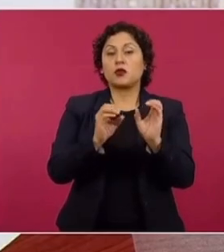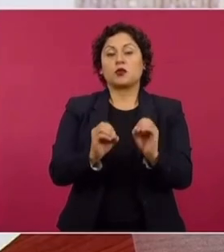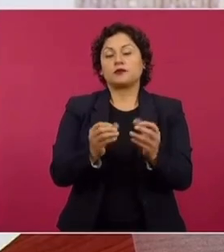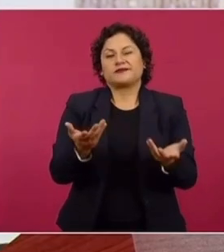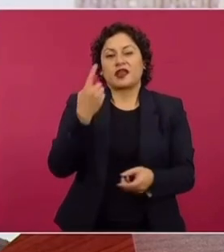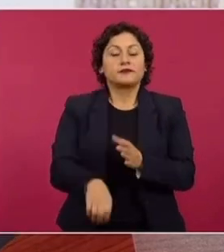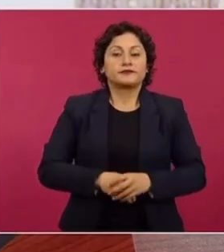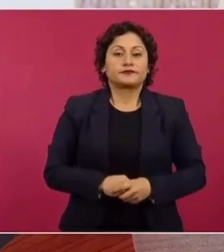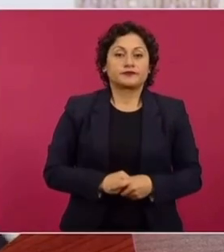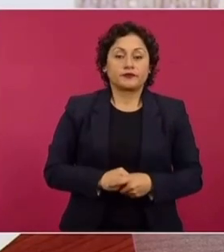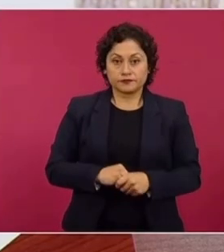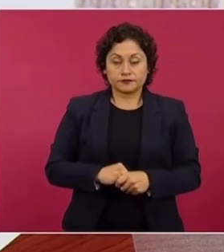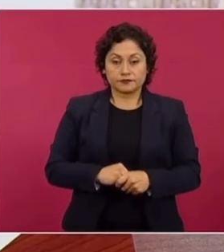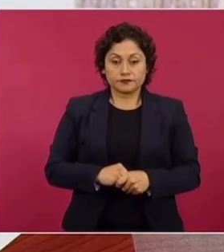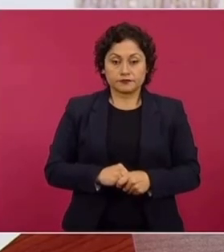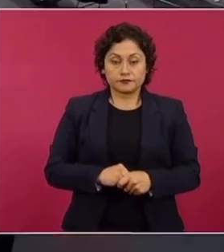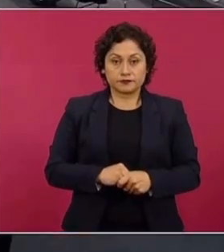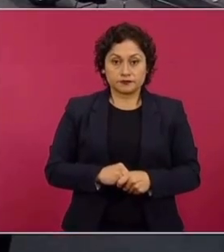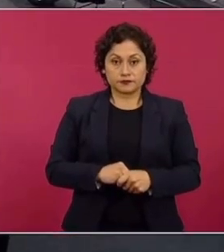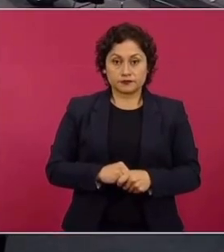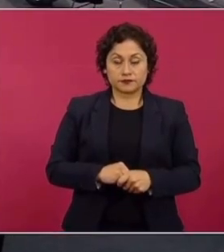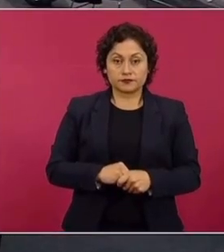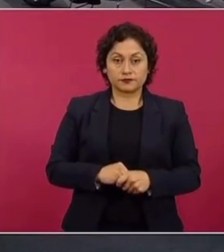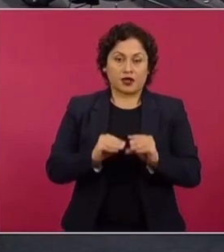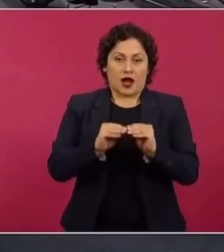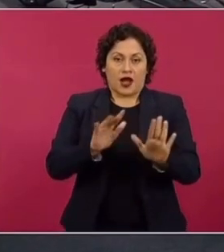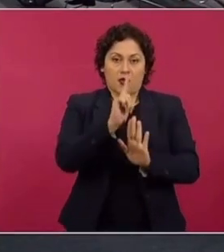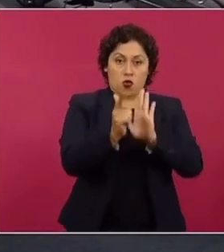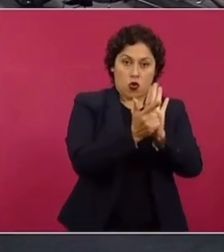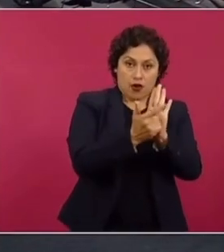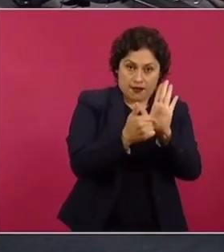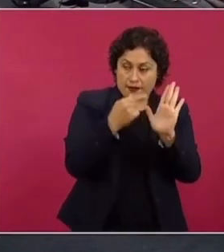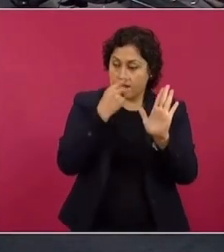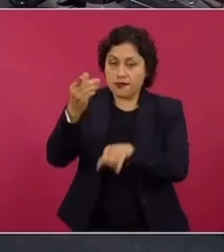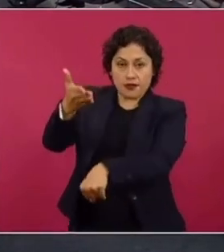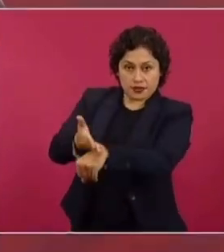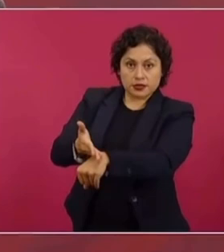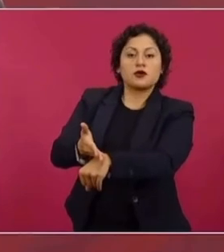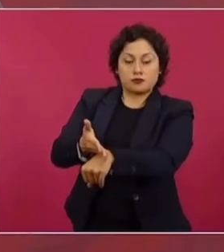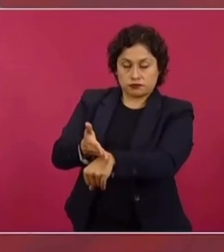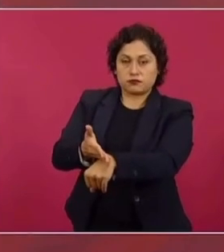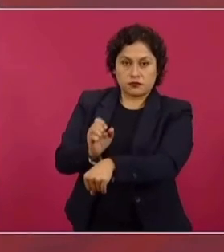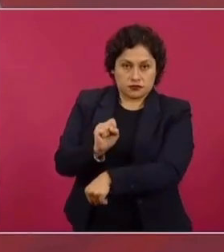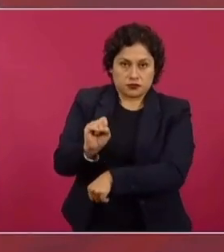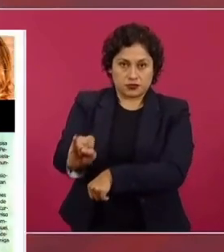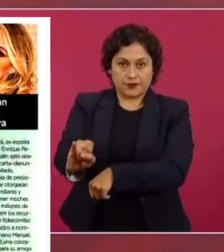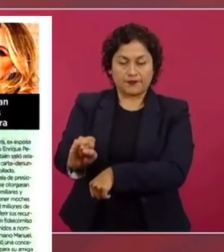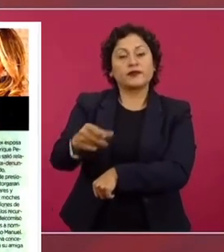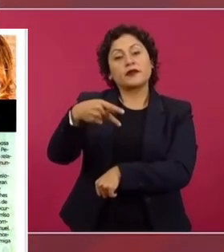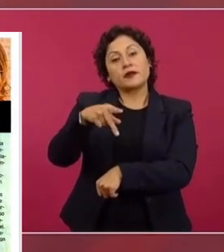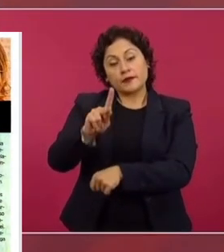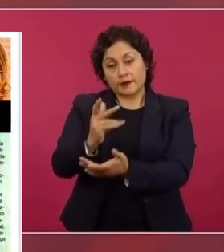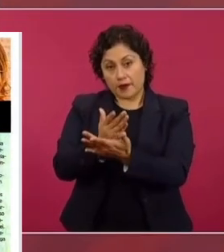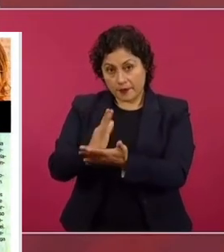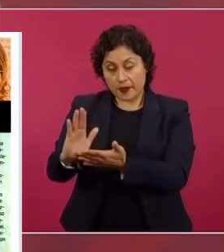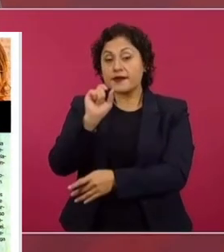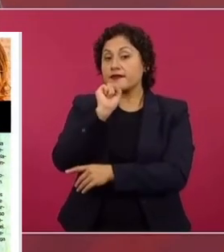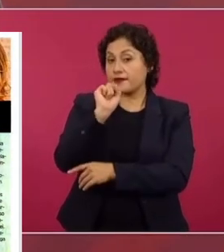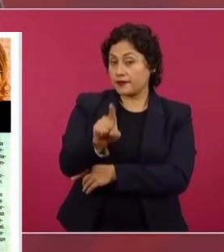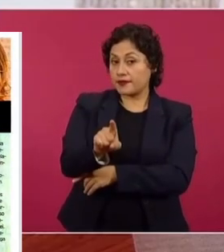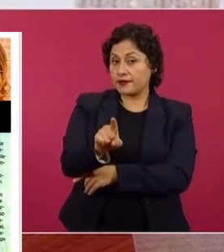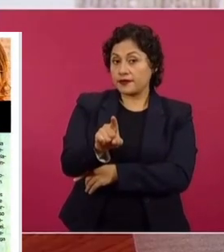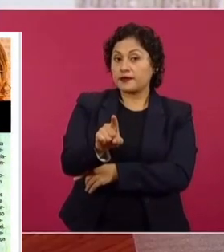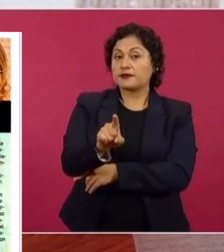independientemente del castigo jurídico, legal que deben de recibir estas personas, que